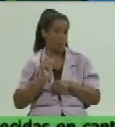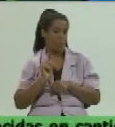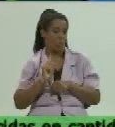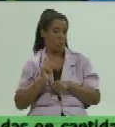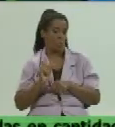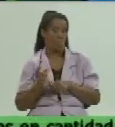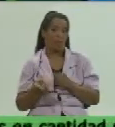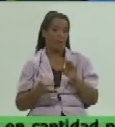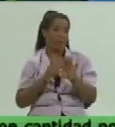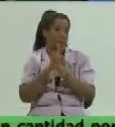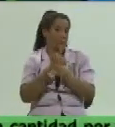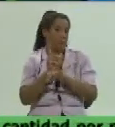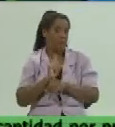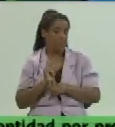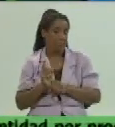está